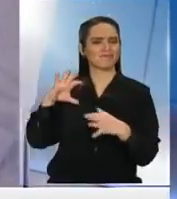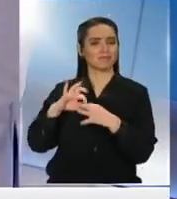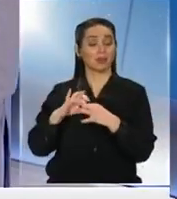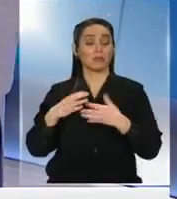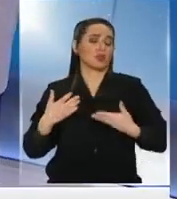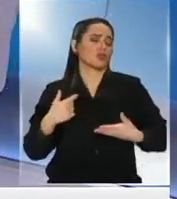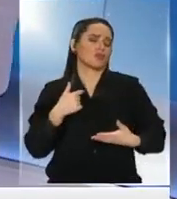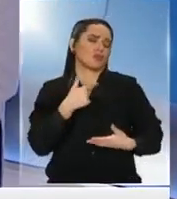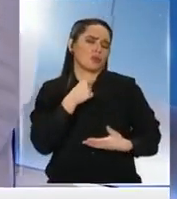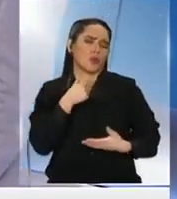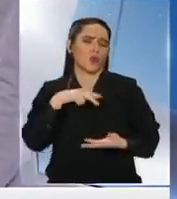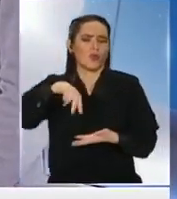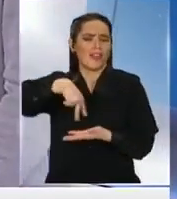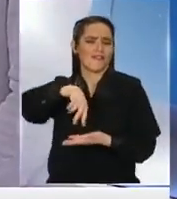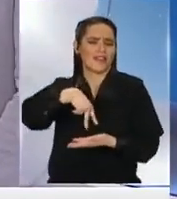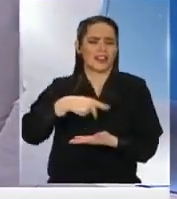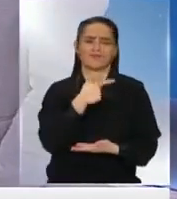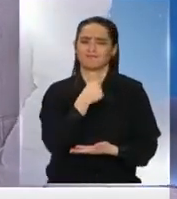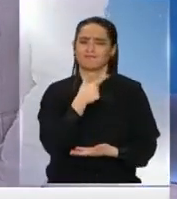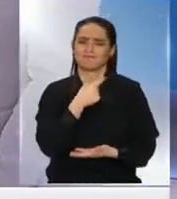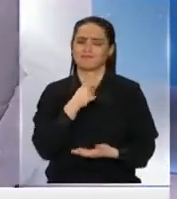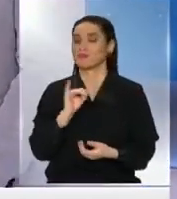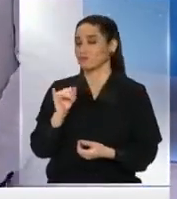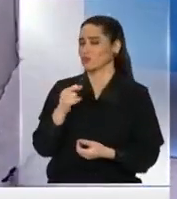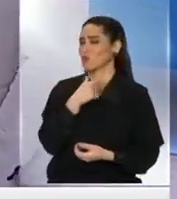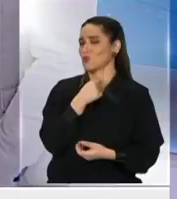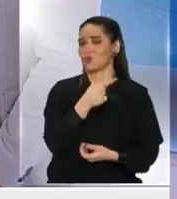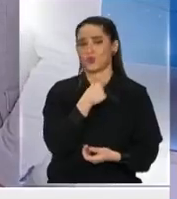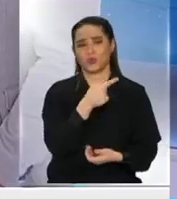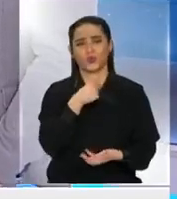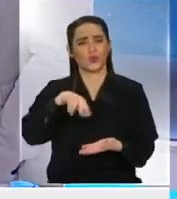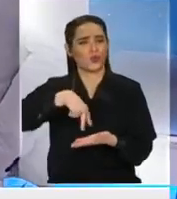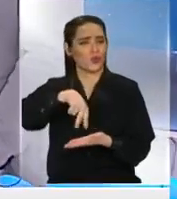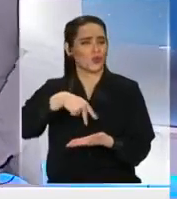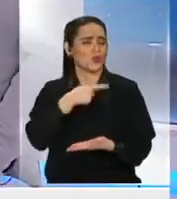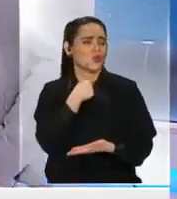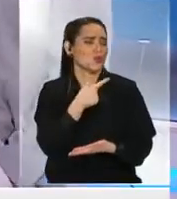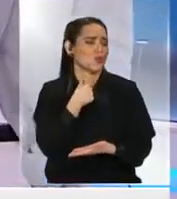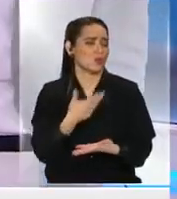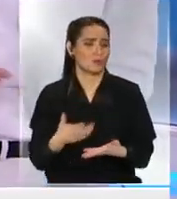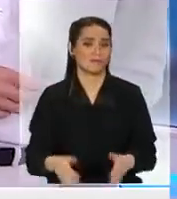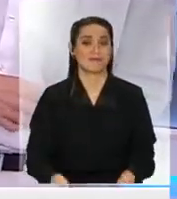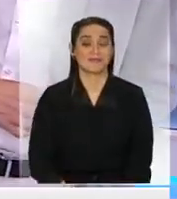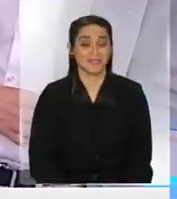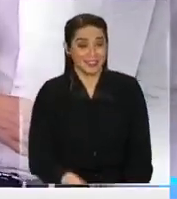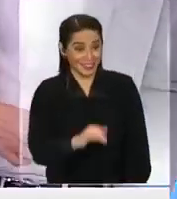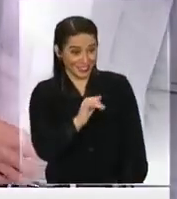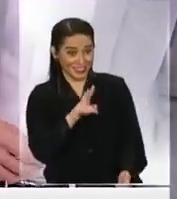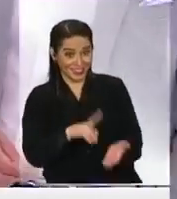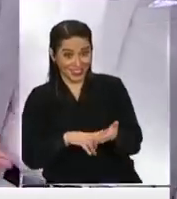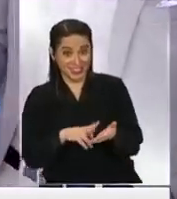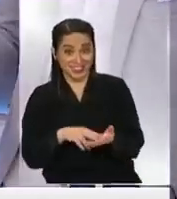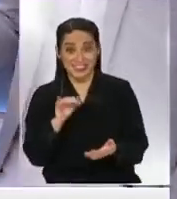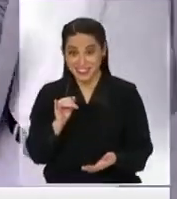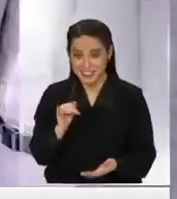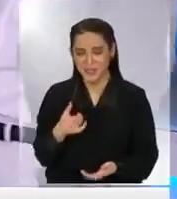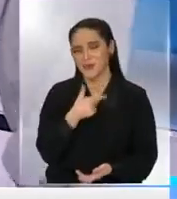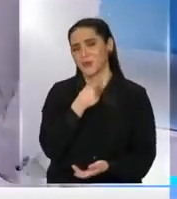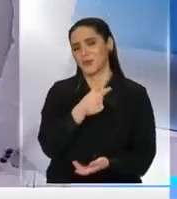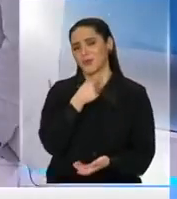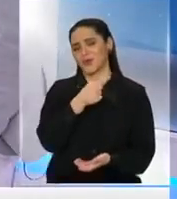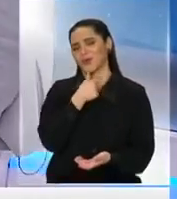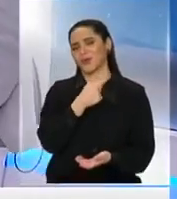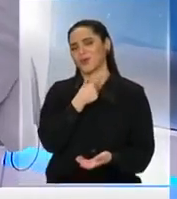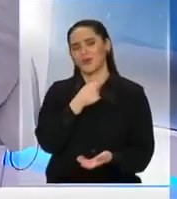gusta bailar? Me gusta mucho bailar. ¿No te puedo creer? Mucho bailar. Ah, no sabía eso. O sea que... Mucho bailar. Pero